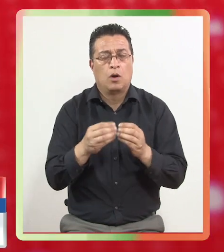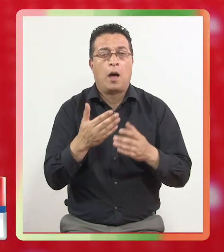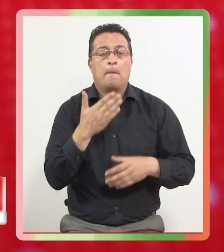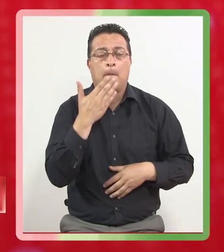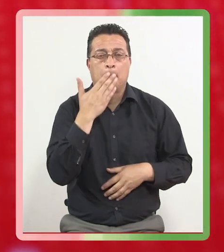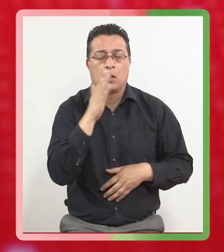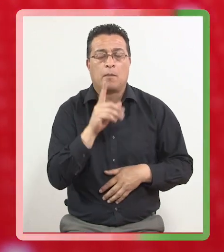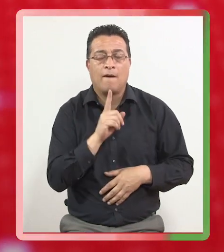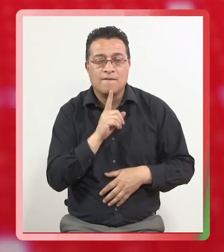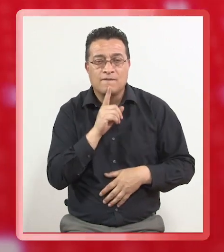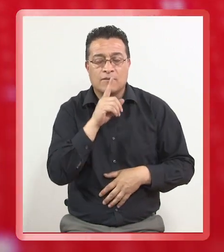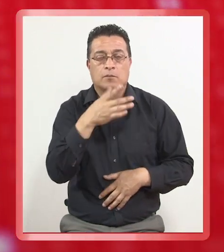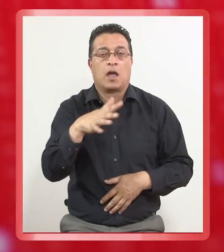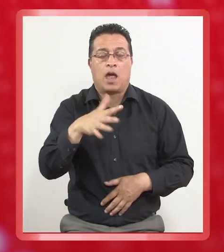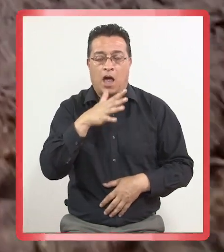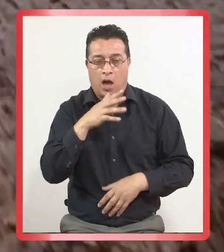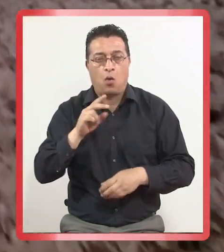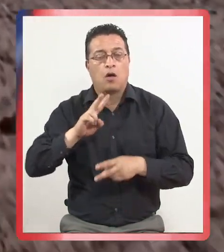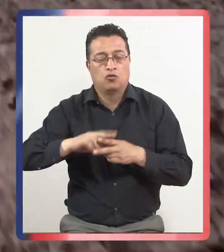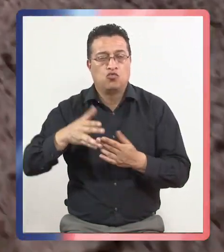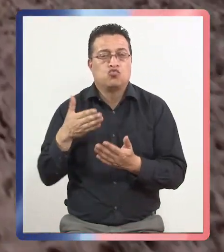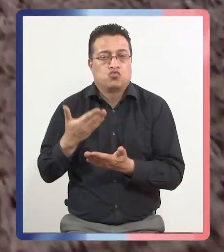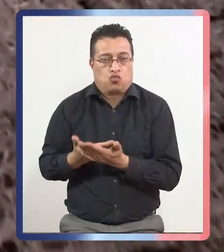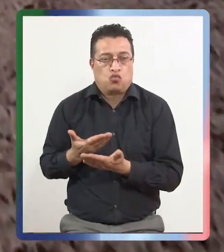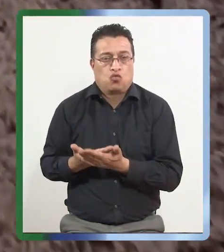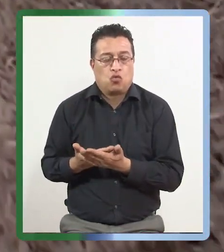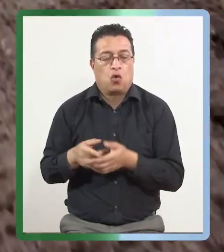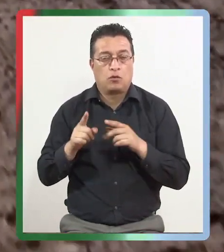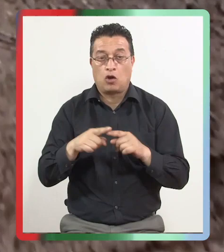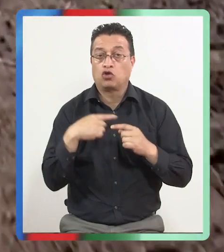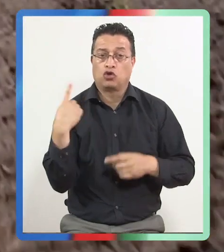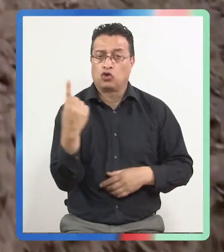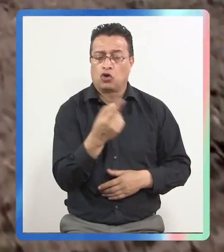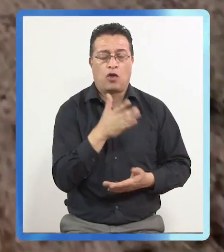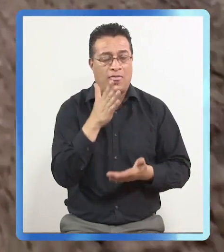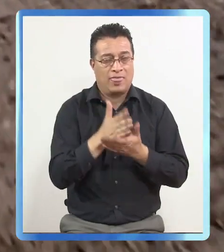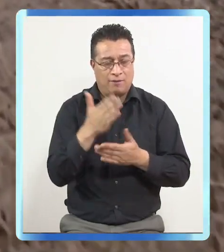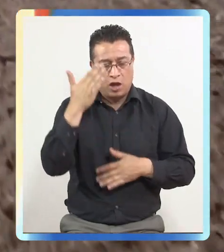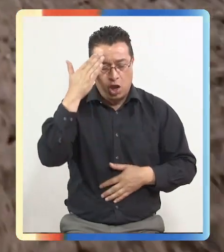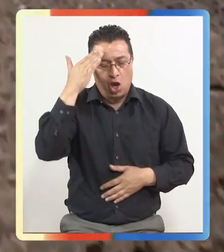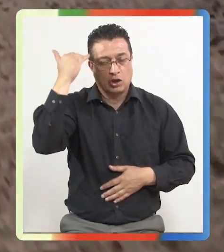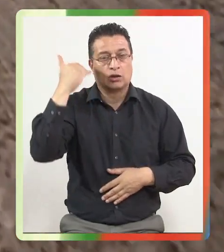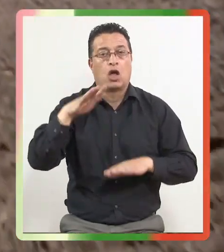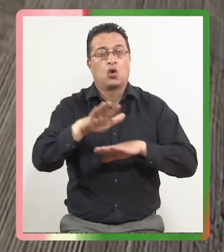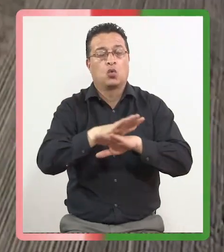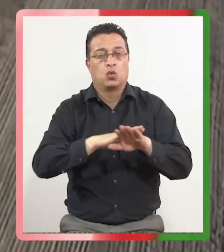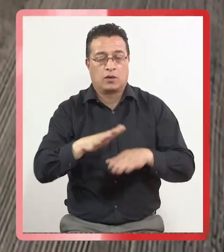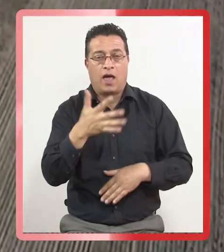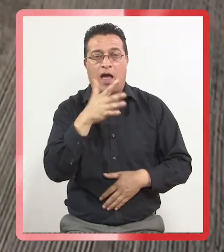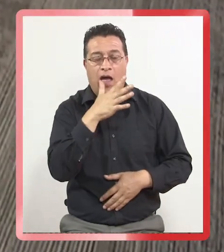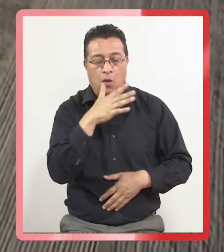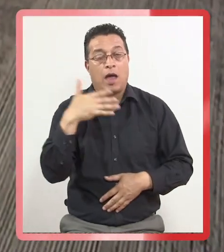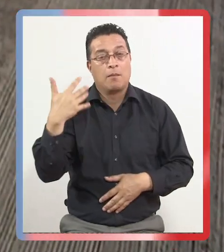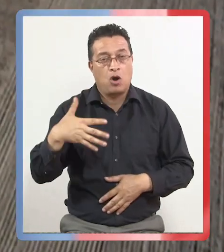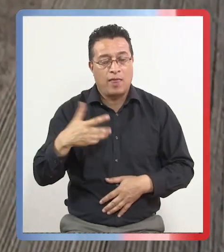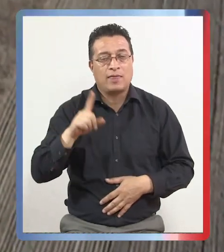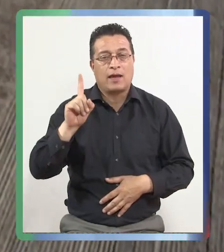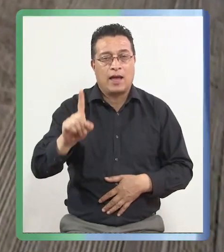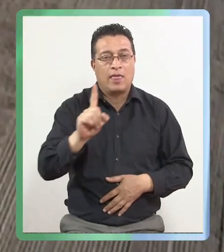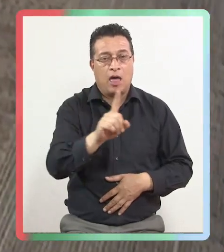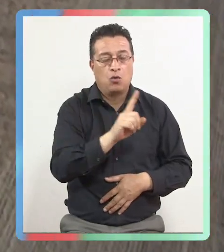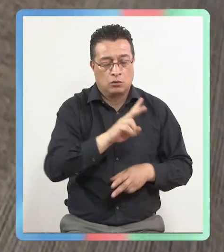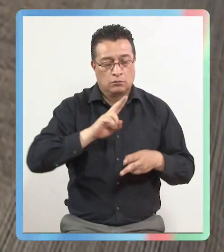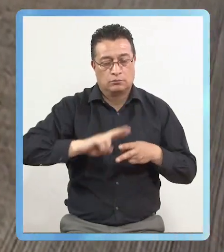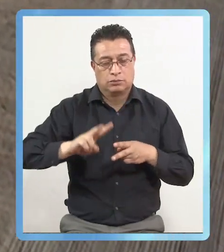para hacer mucho más eficiente el recurso hídrico. Es necesario que todos tengamos conciencia en el cuidado del agua, porque es importante que cada uno